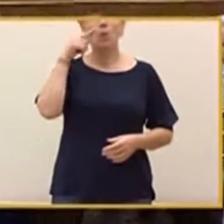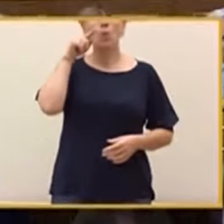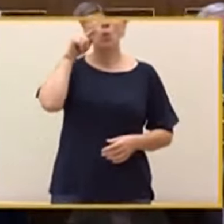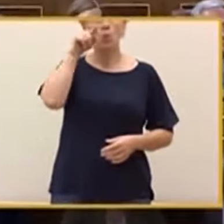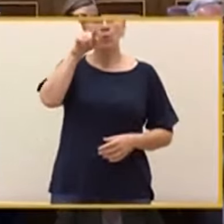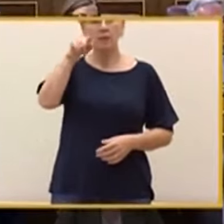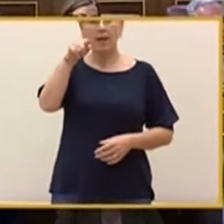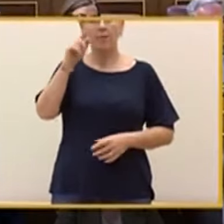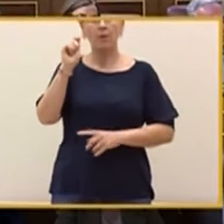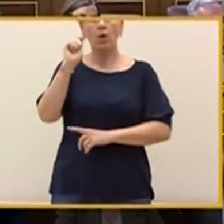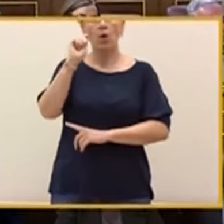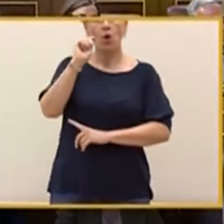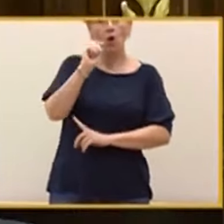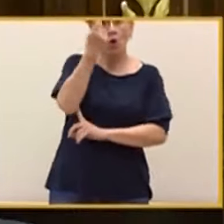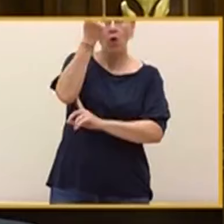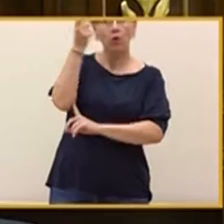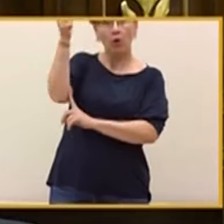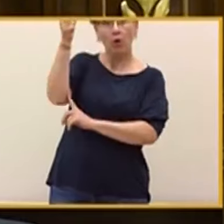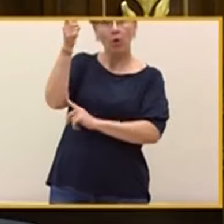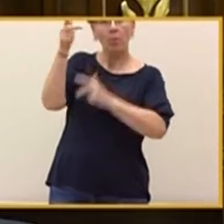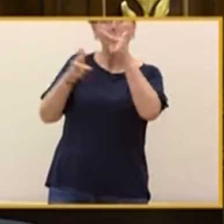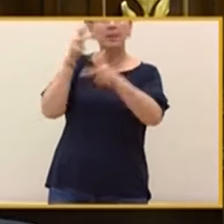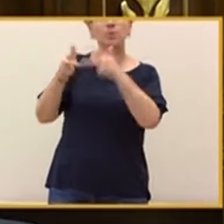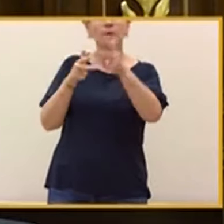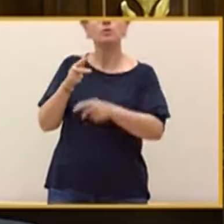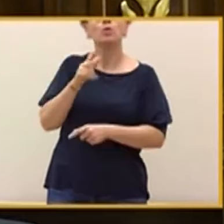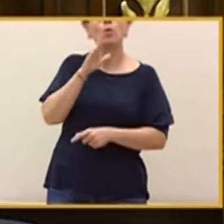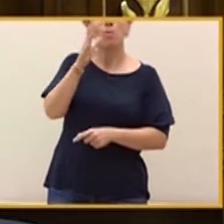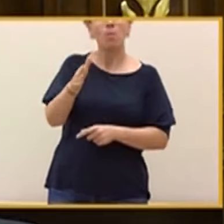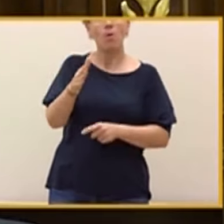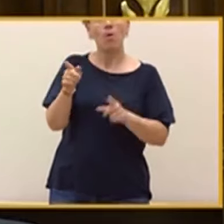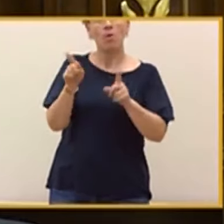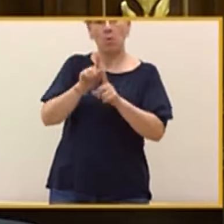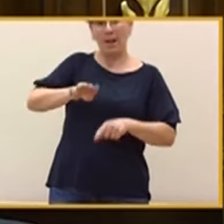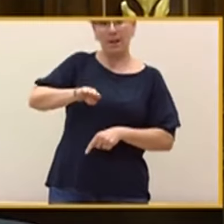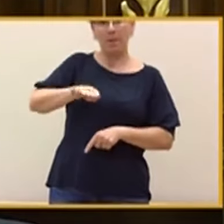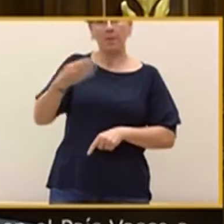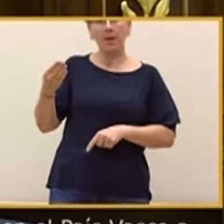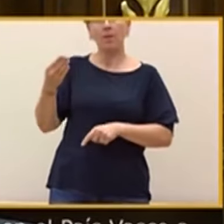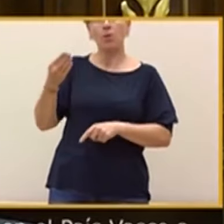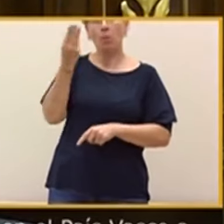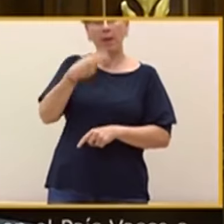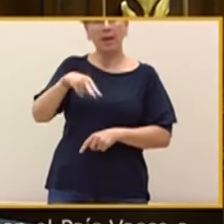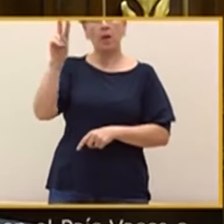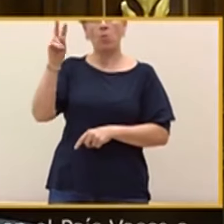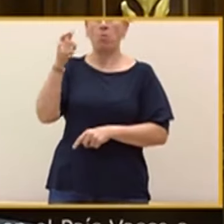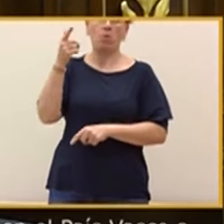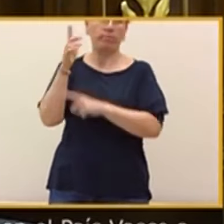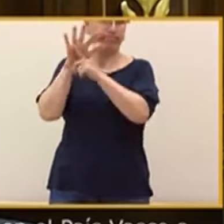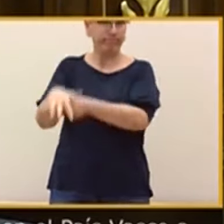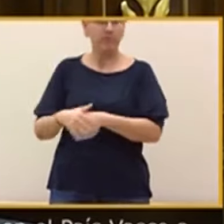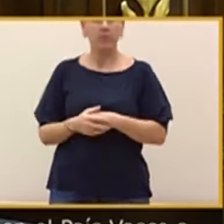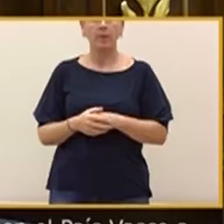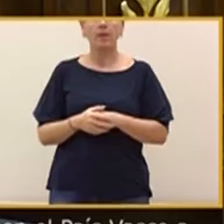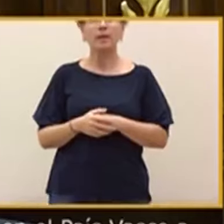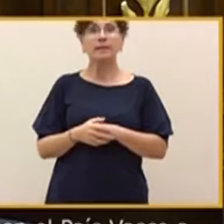en subir en el País Vasco a costa de Podemos y de humillar al PNV ante Bildu. Y de subir en Cataluña a costa de